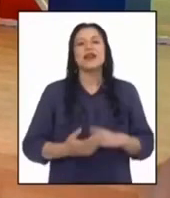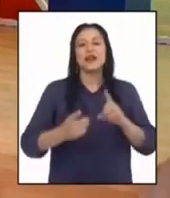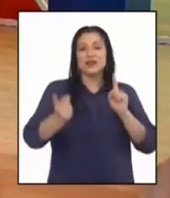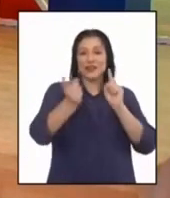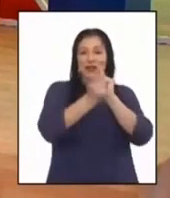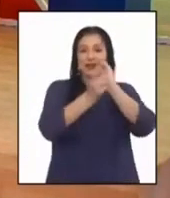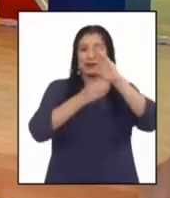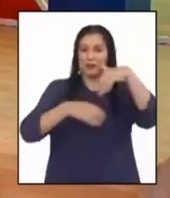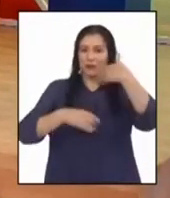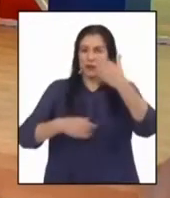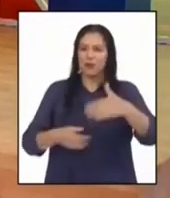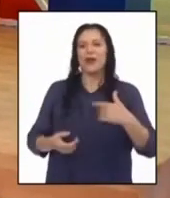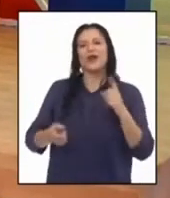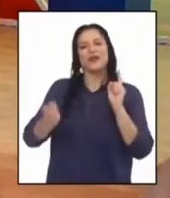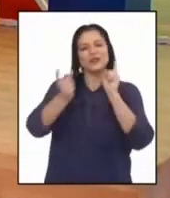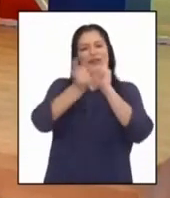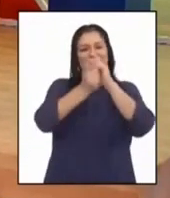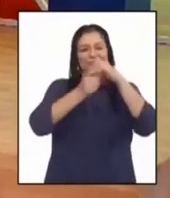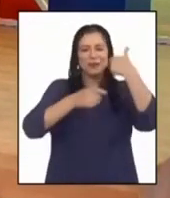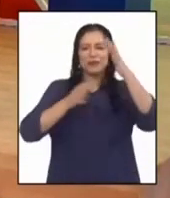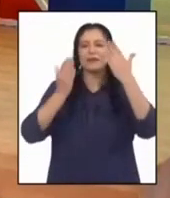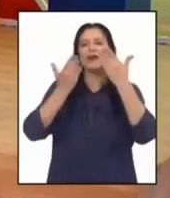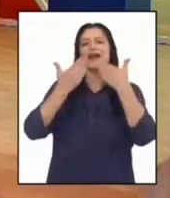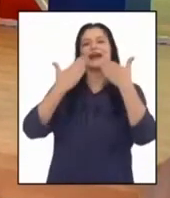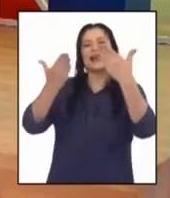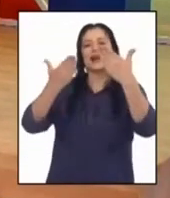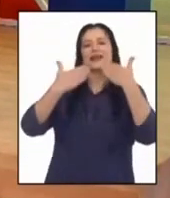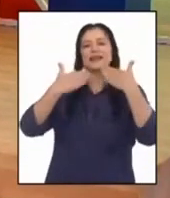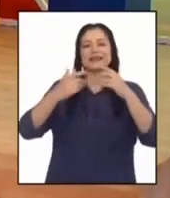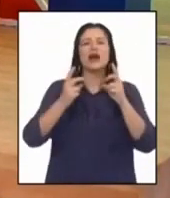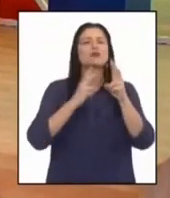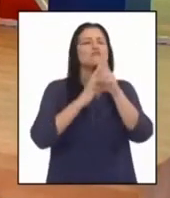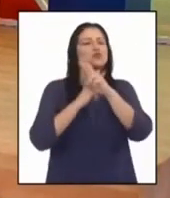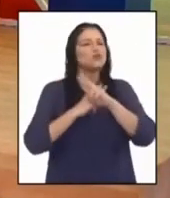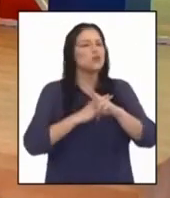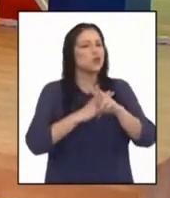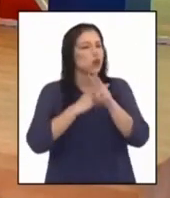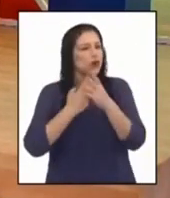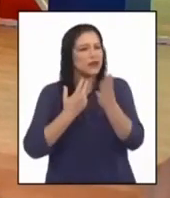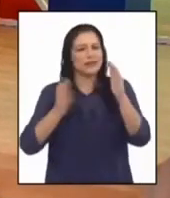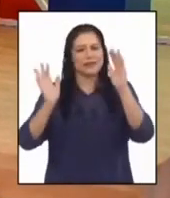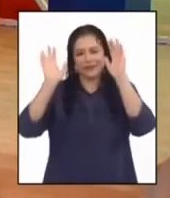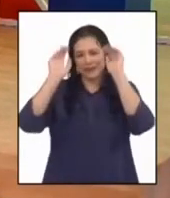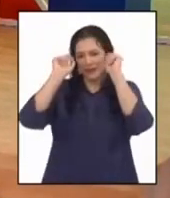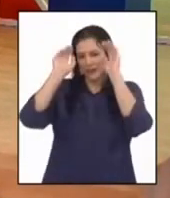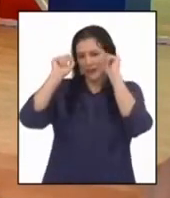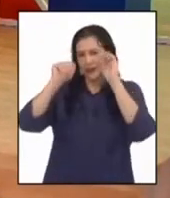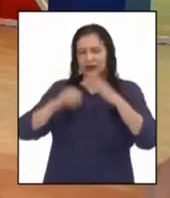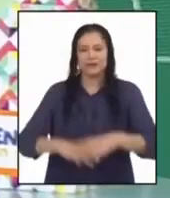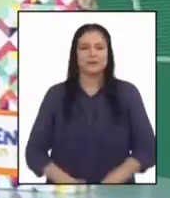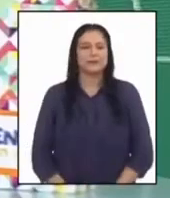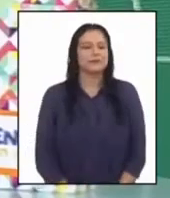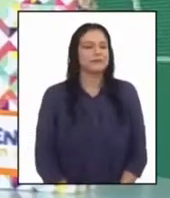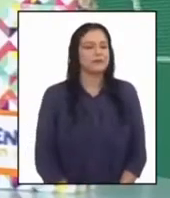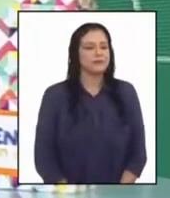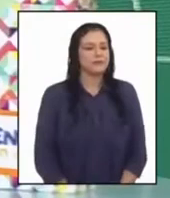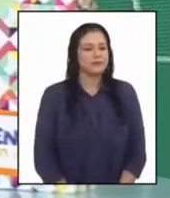Nos vemos. Nos vemos, profesora. Gracias. Cuídense mucho, profesora. Chau, chau.